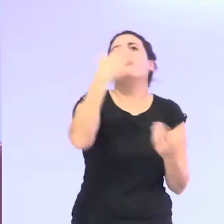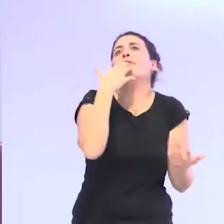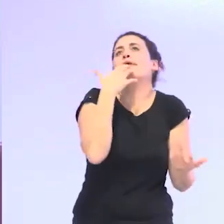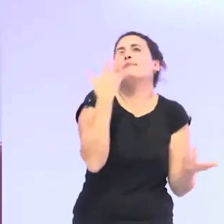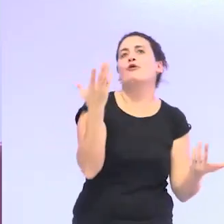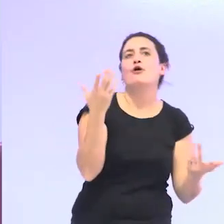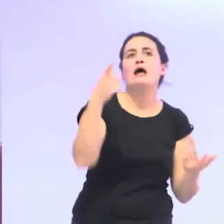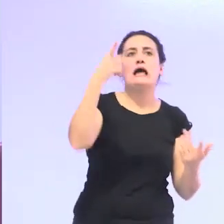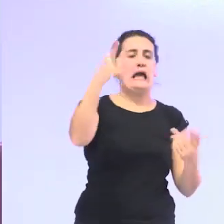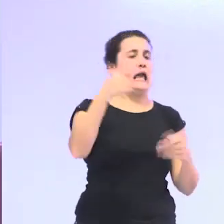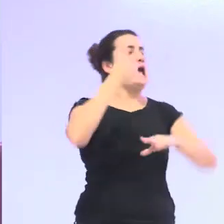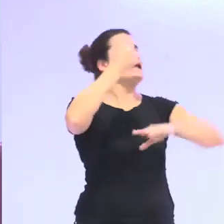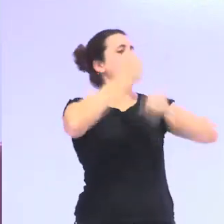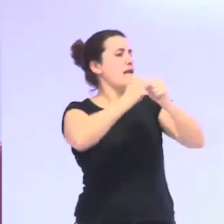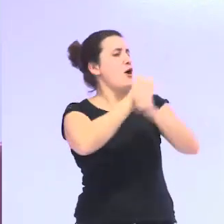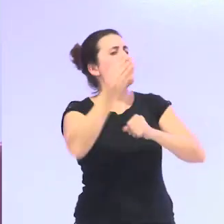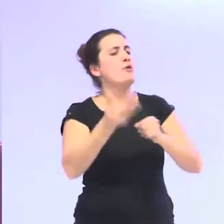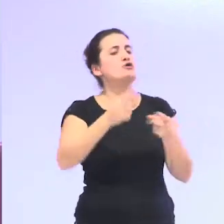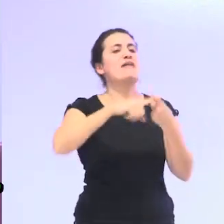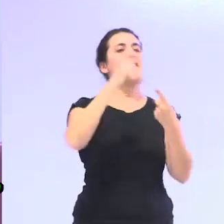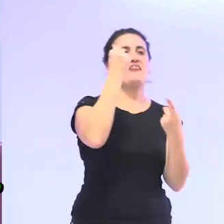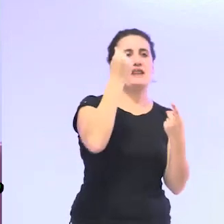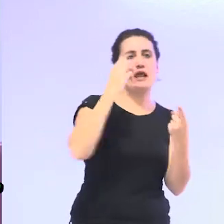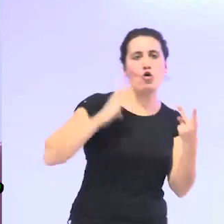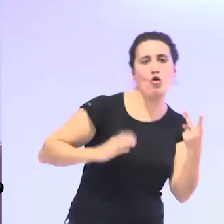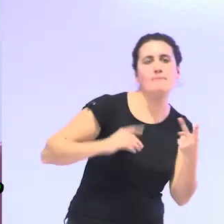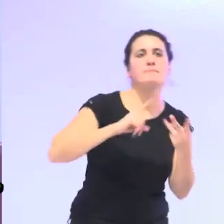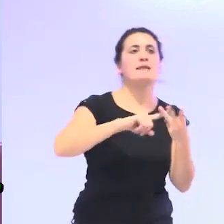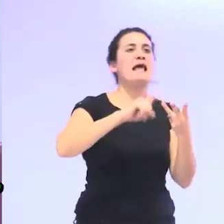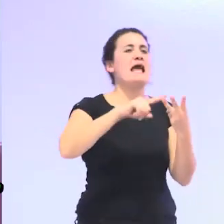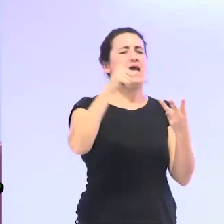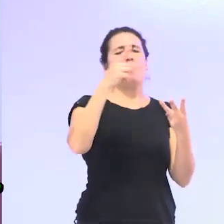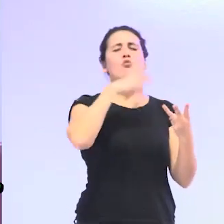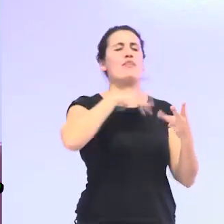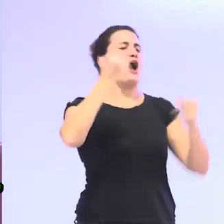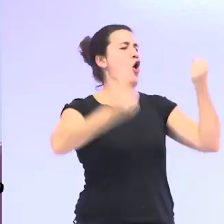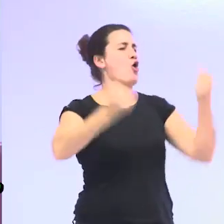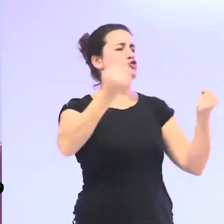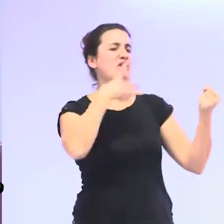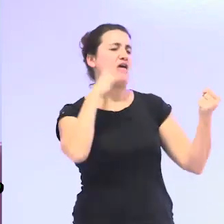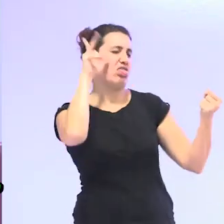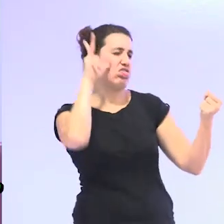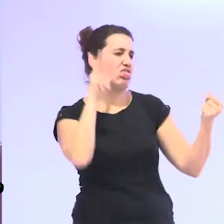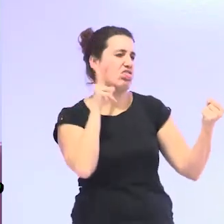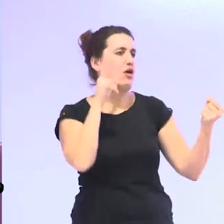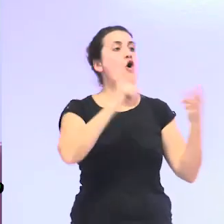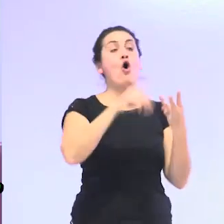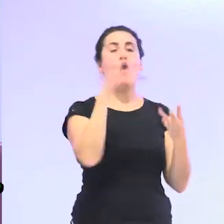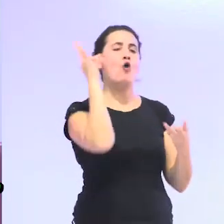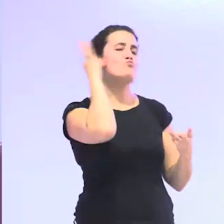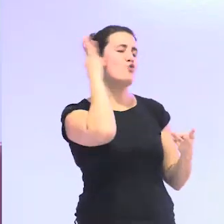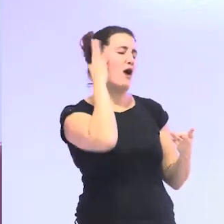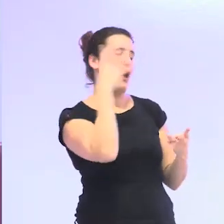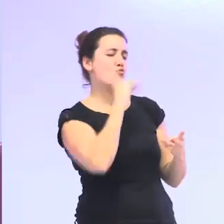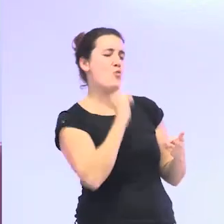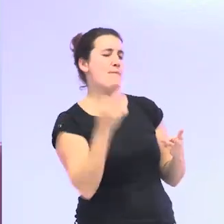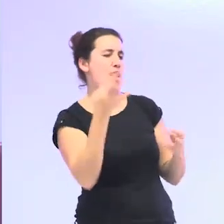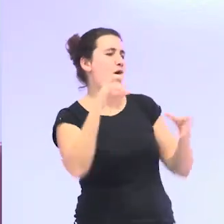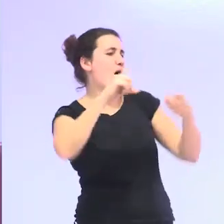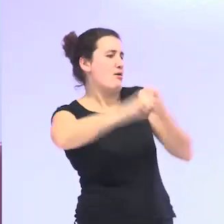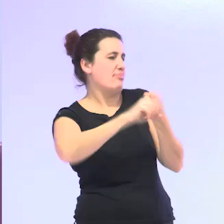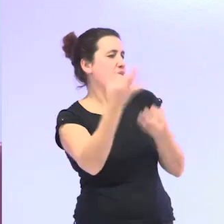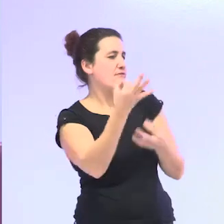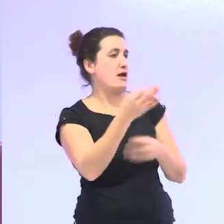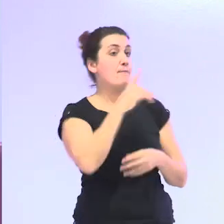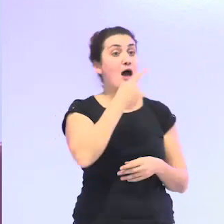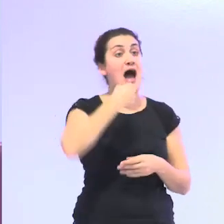un buen puesto de trabajo que ganen dinero que puedan presumir de un buen coche e incluso presumir de una mujer guapa por lo